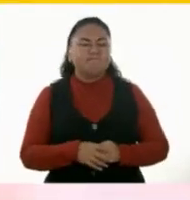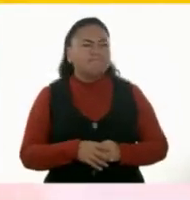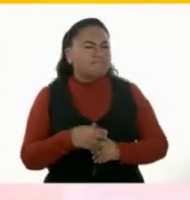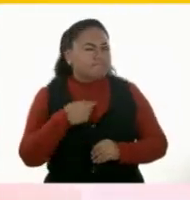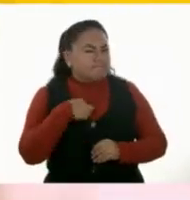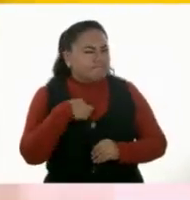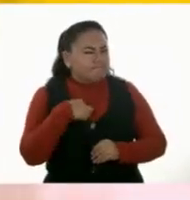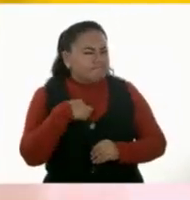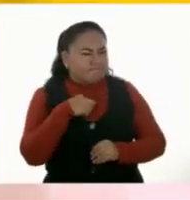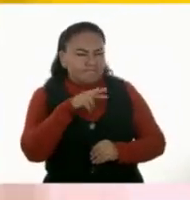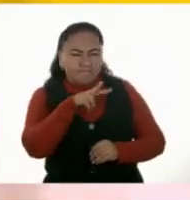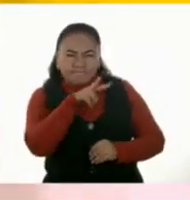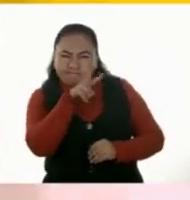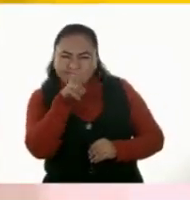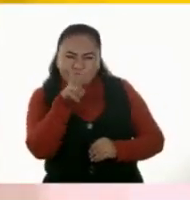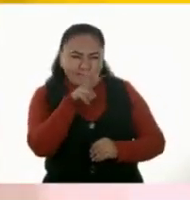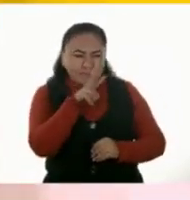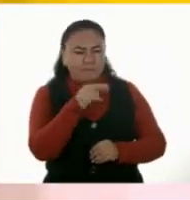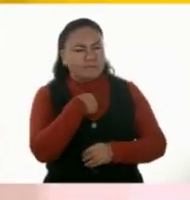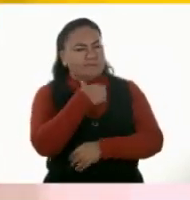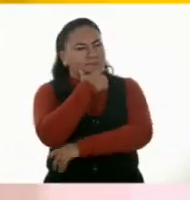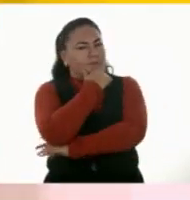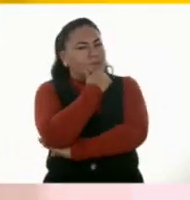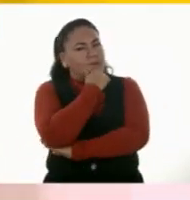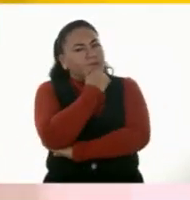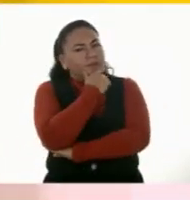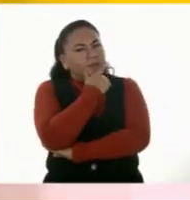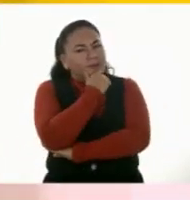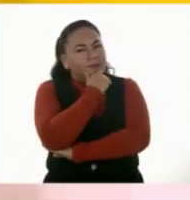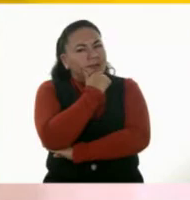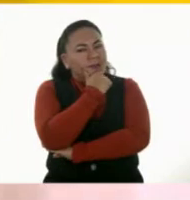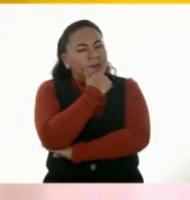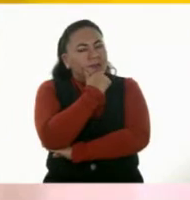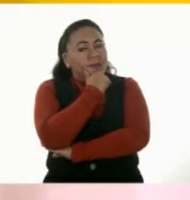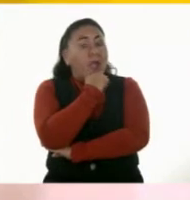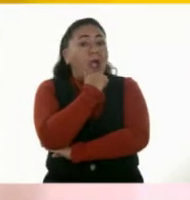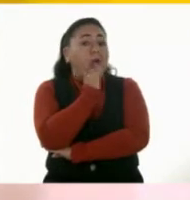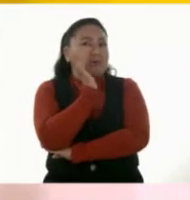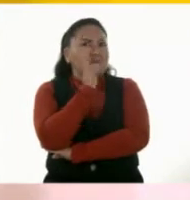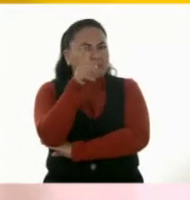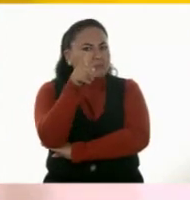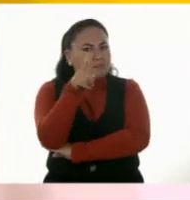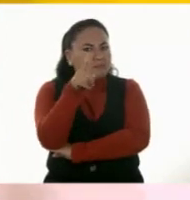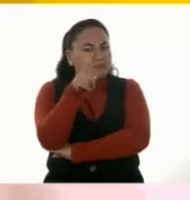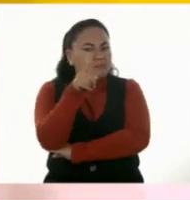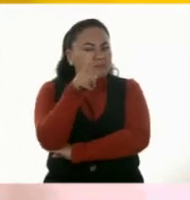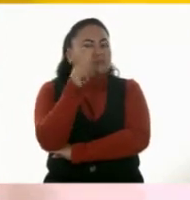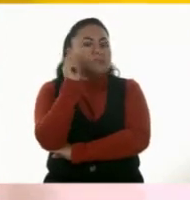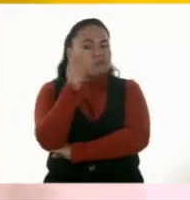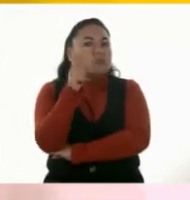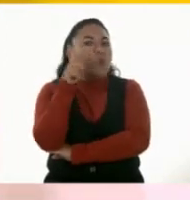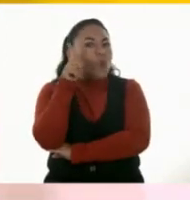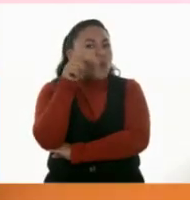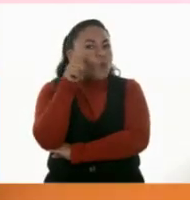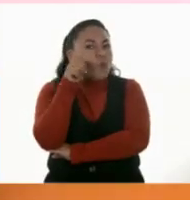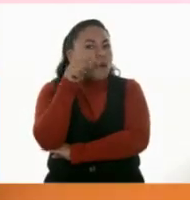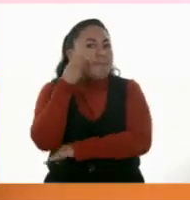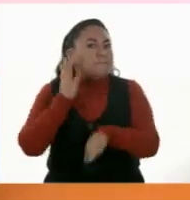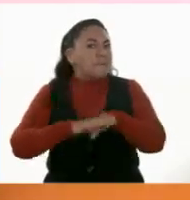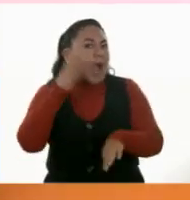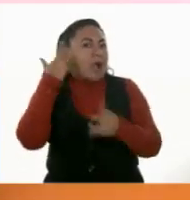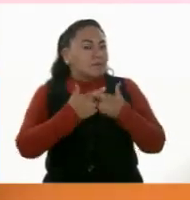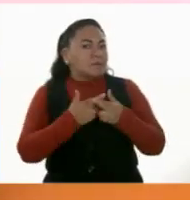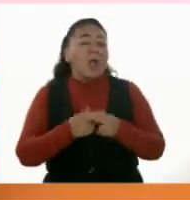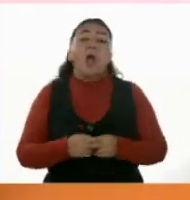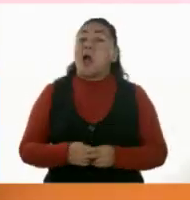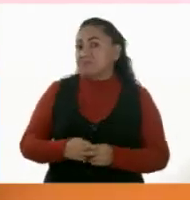Yo a simple vista podría decir que incluso Lupita es la que tiene un poco más. Pudiéramos